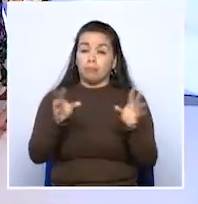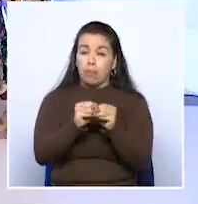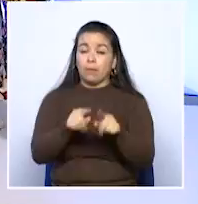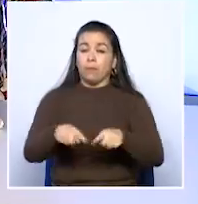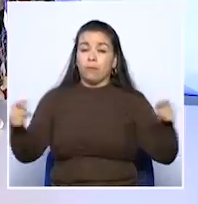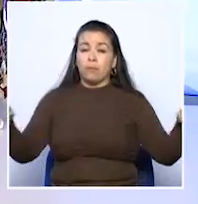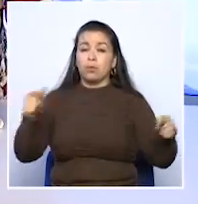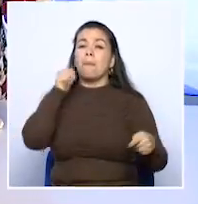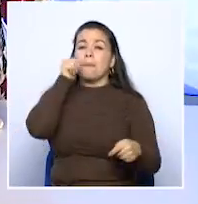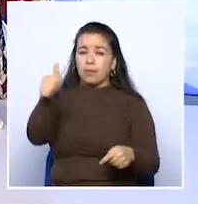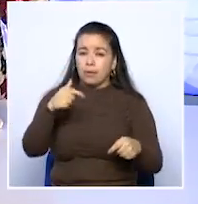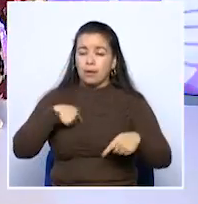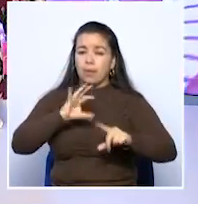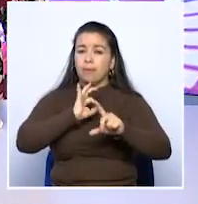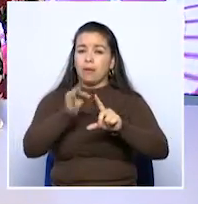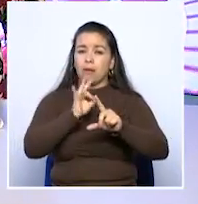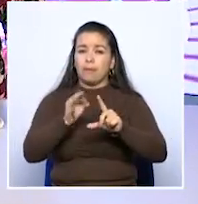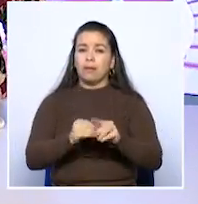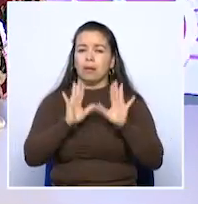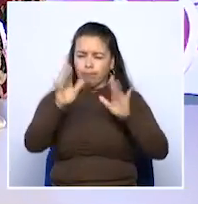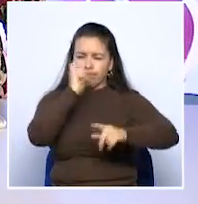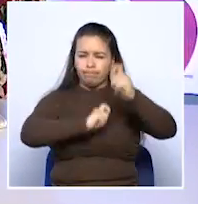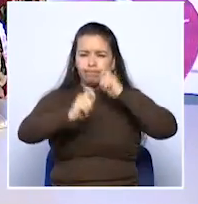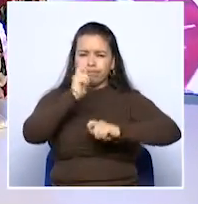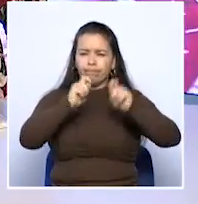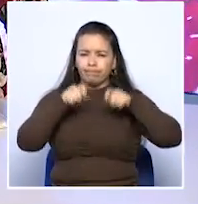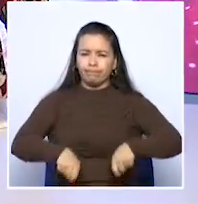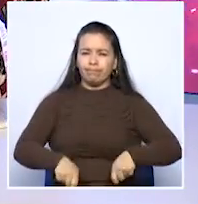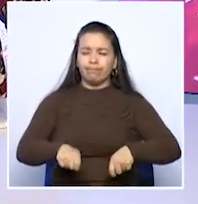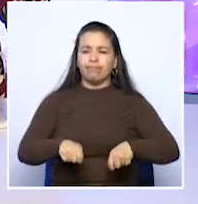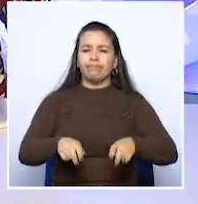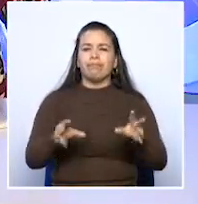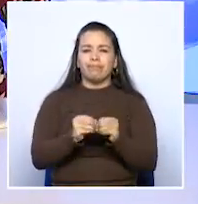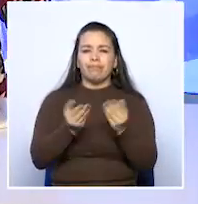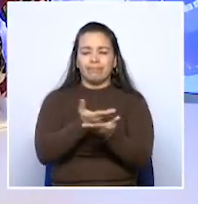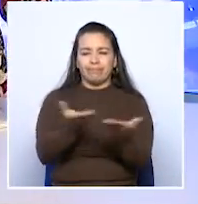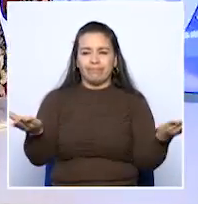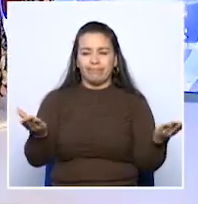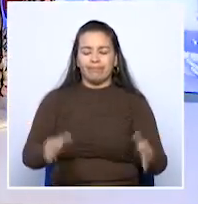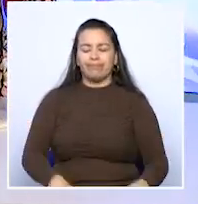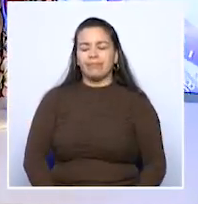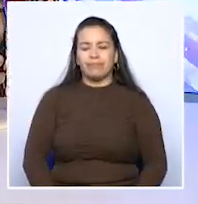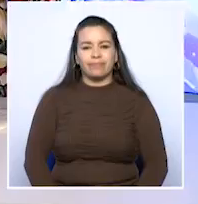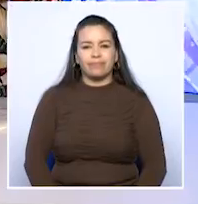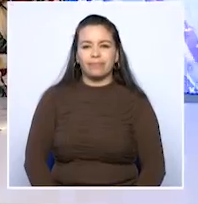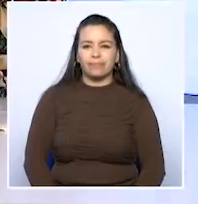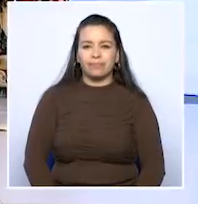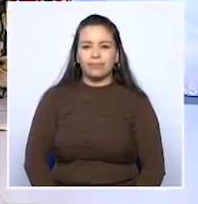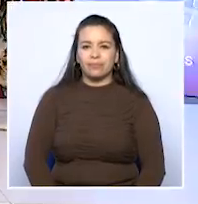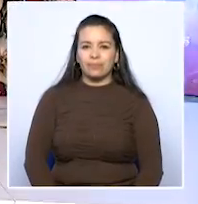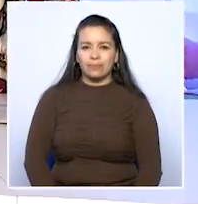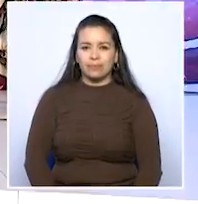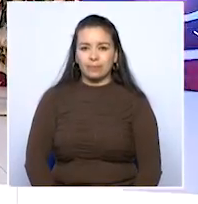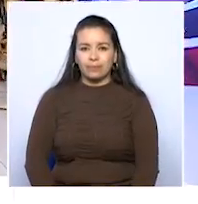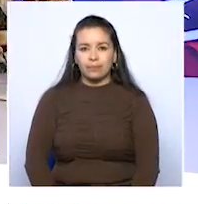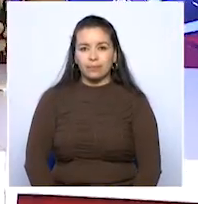información mañana en Telecafé Noticias. Momento de una pausa para comerciales y ya regresamos con más temas del Triángulo del Café.